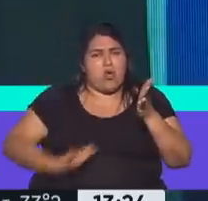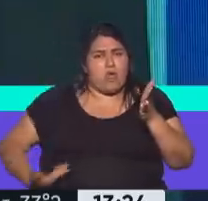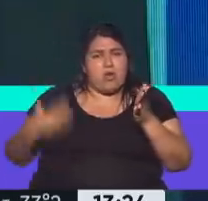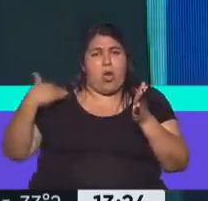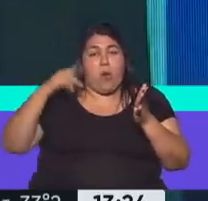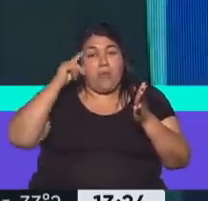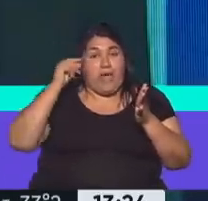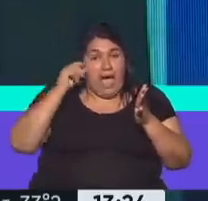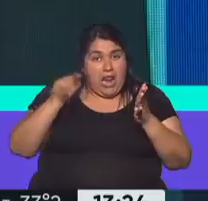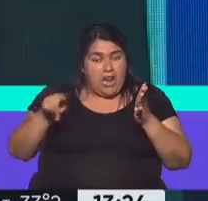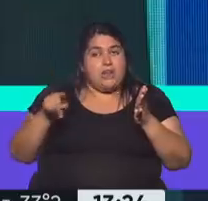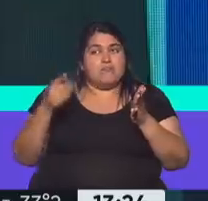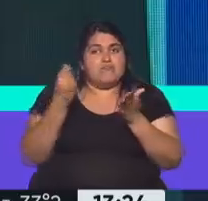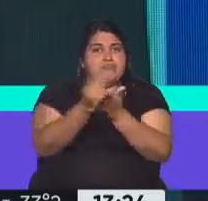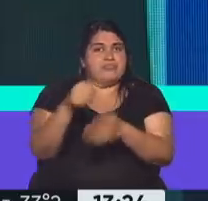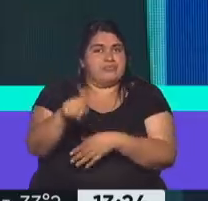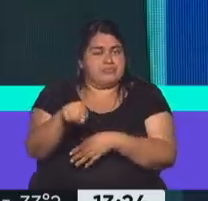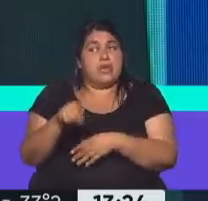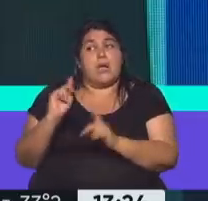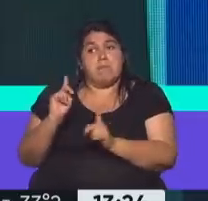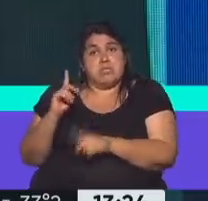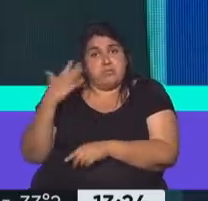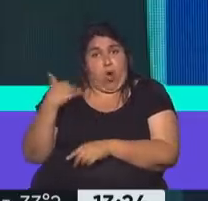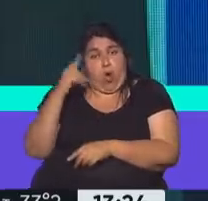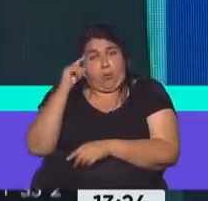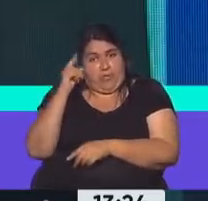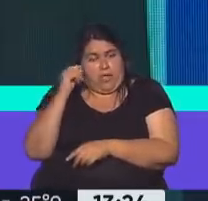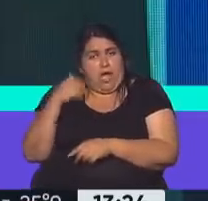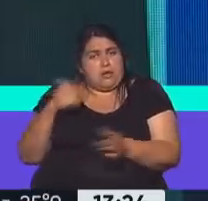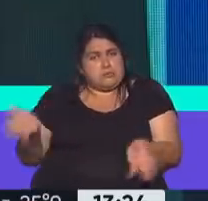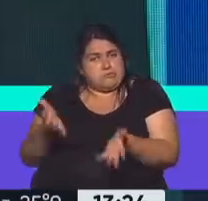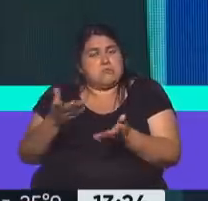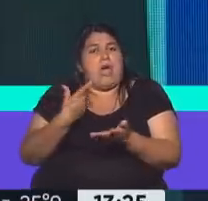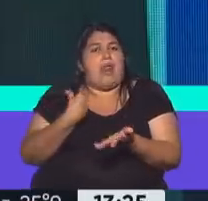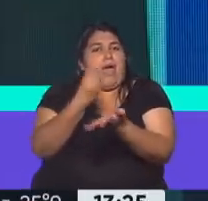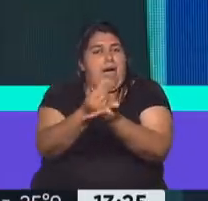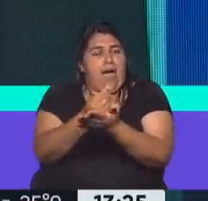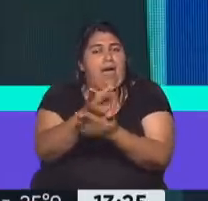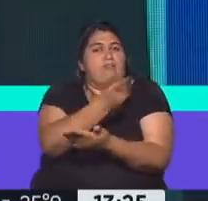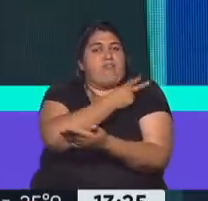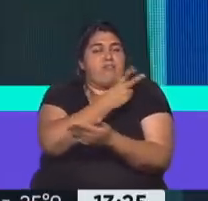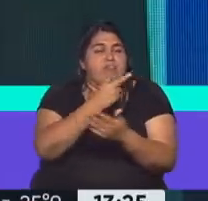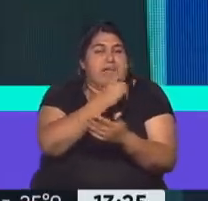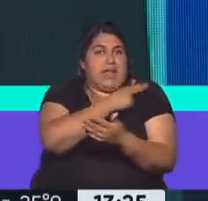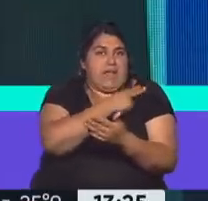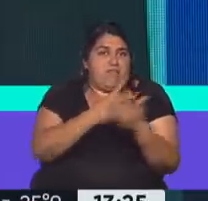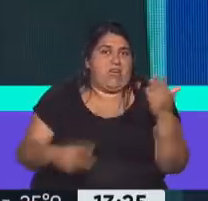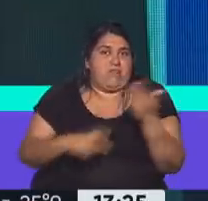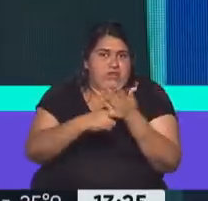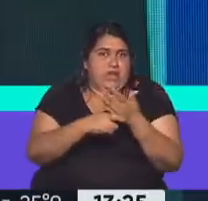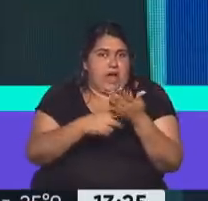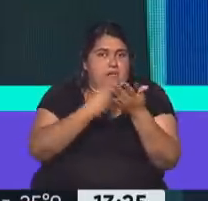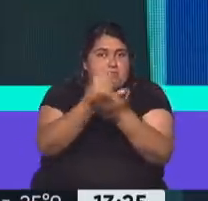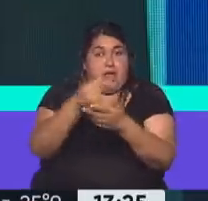de la Provincia de Buenos Aires, y que ella misma promovió para que fuera el jefe de los fiscales en la Provincia de Buenos Aires, cargo que aún